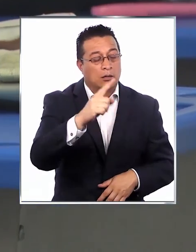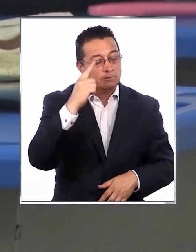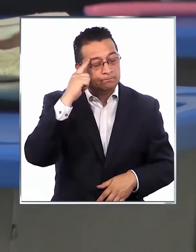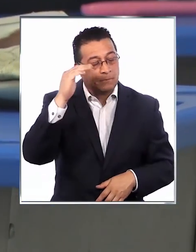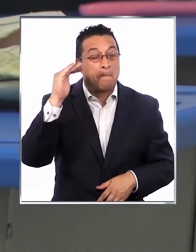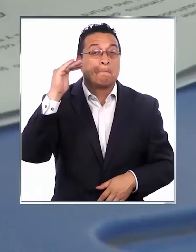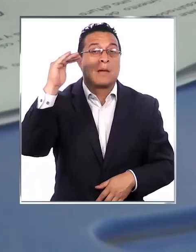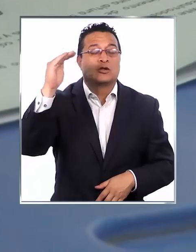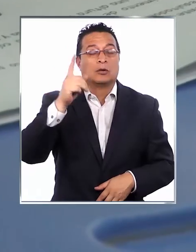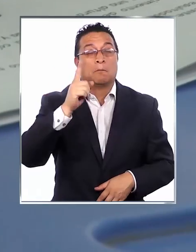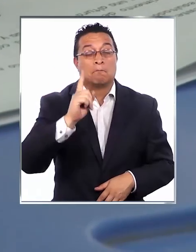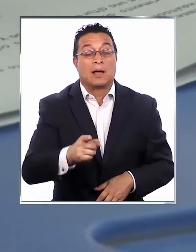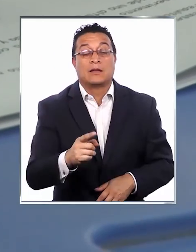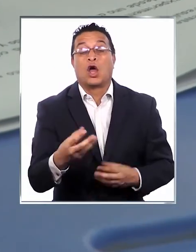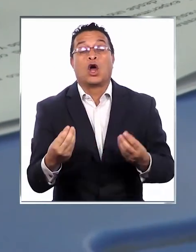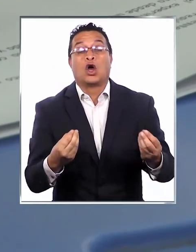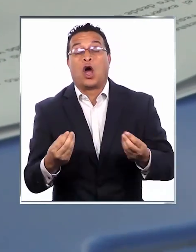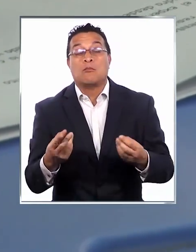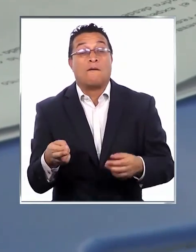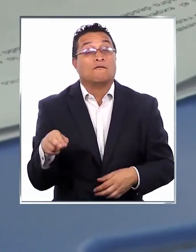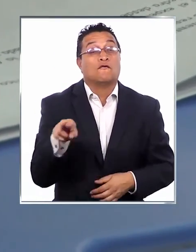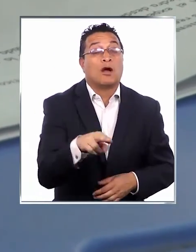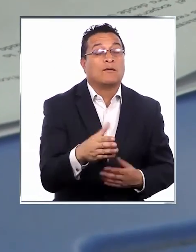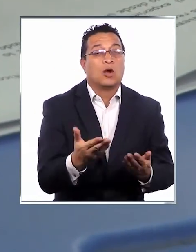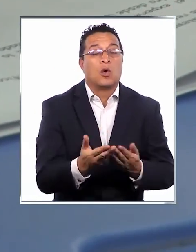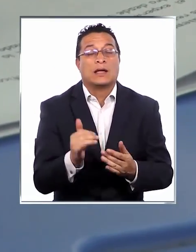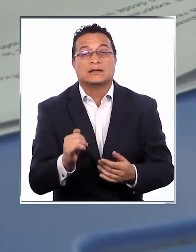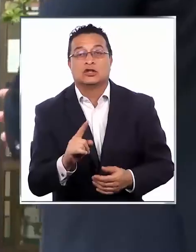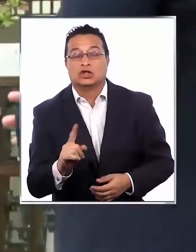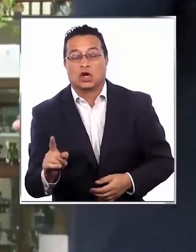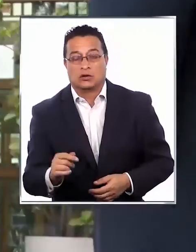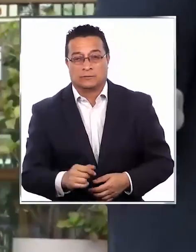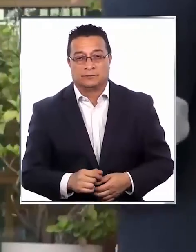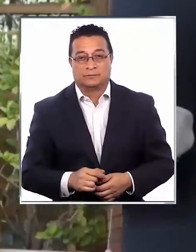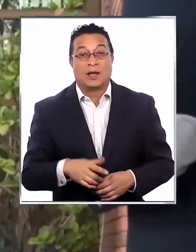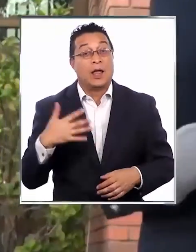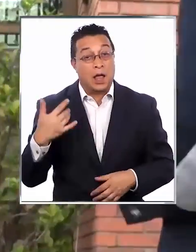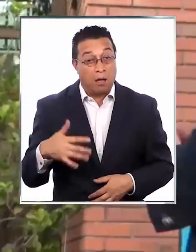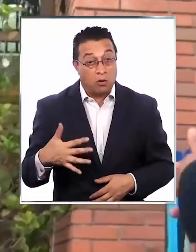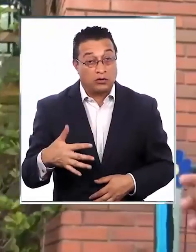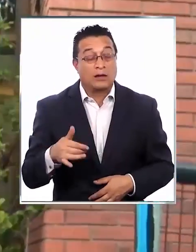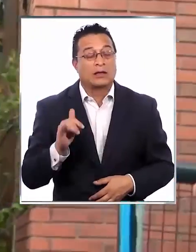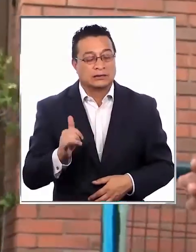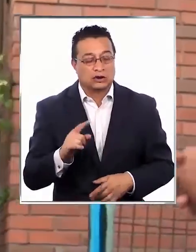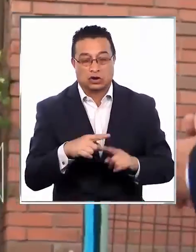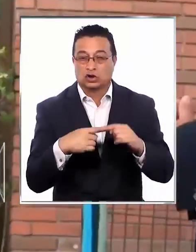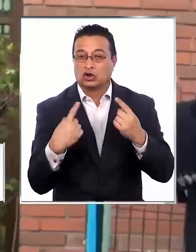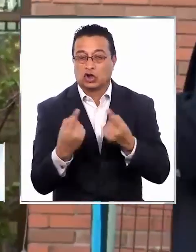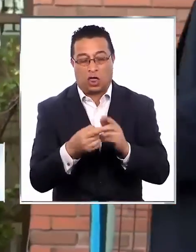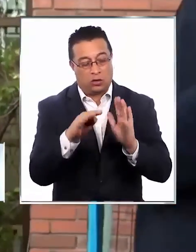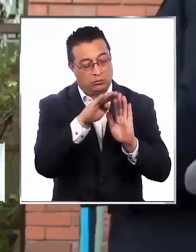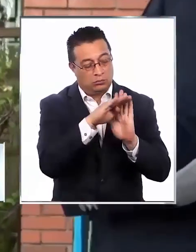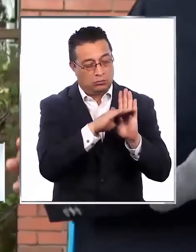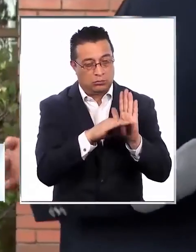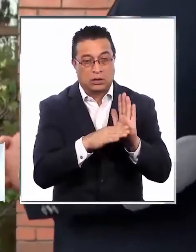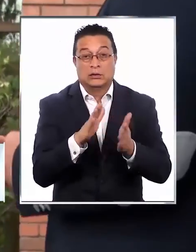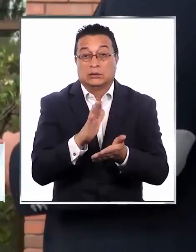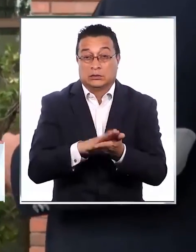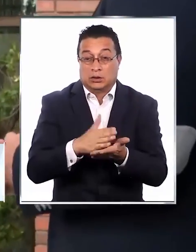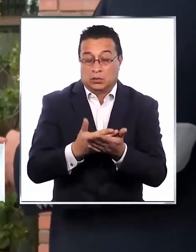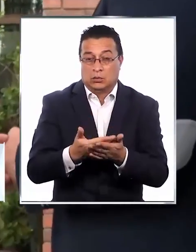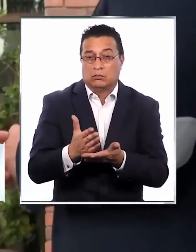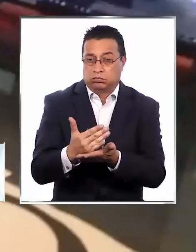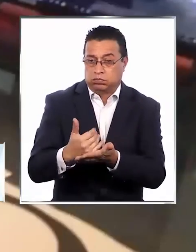finalmente deciden la manera en que sus hijos retoman sus estudios. Es importante mantener todos los protocolos y medidas